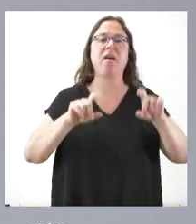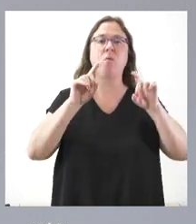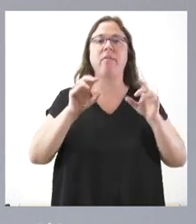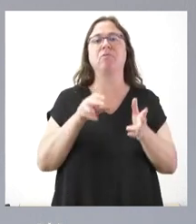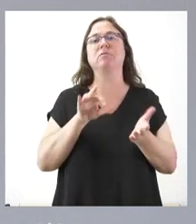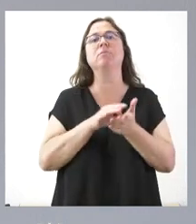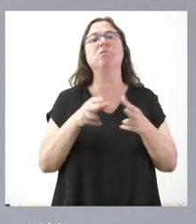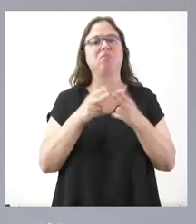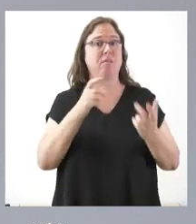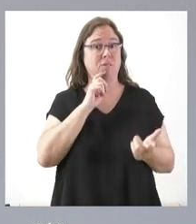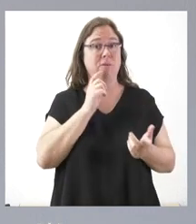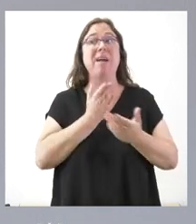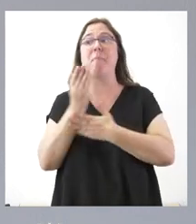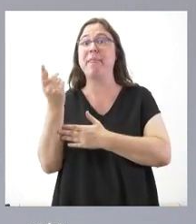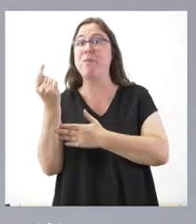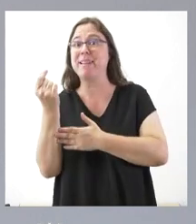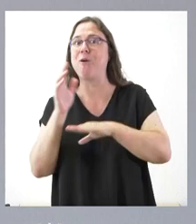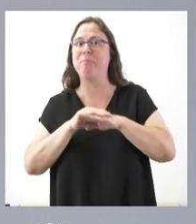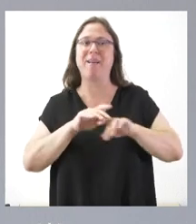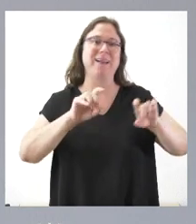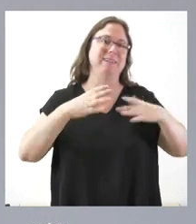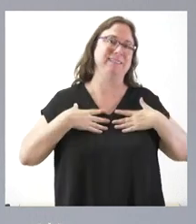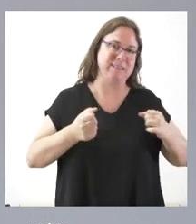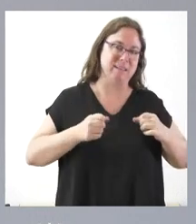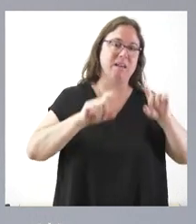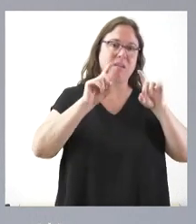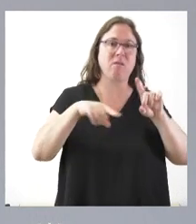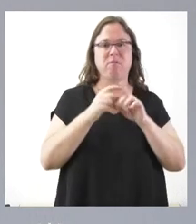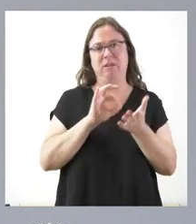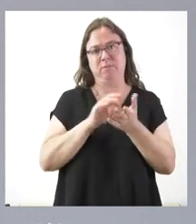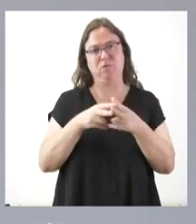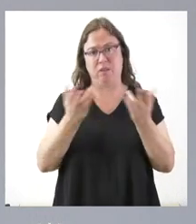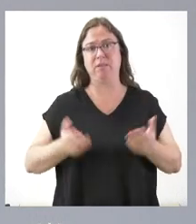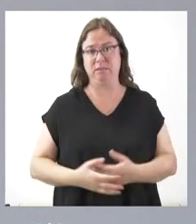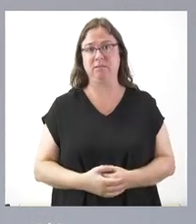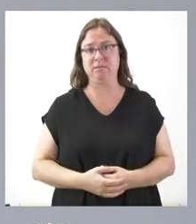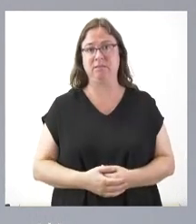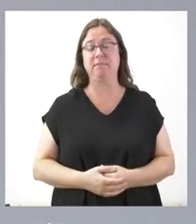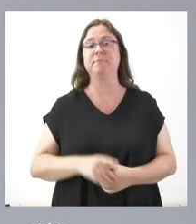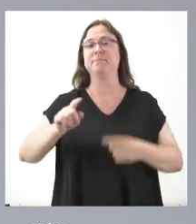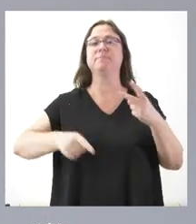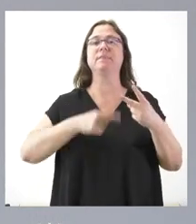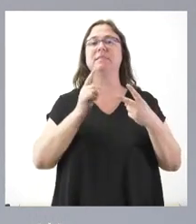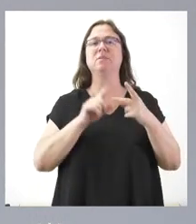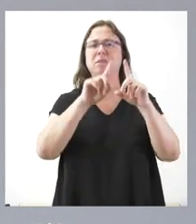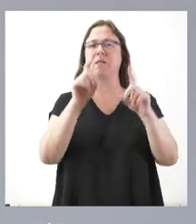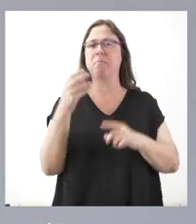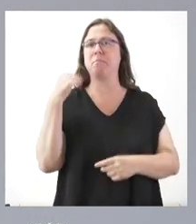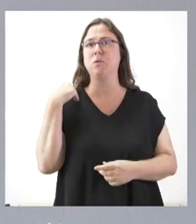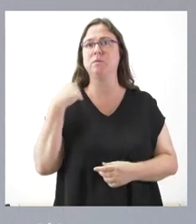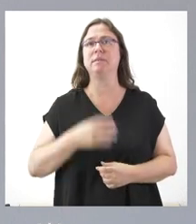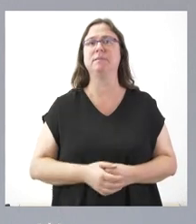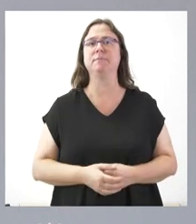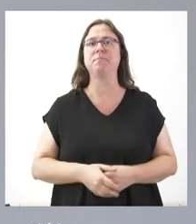Estamos pidiendo dinero para sanidad, para educación y para servicios sociales. La siguiente cuestión que usted planteaba